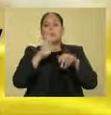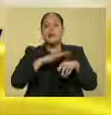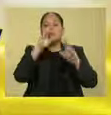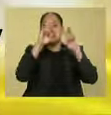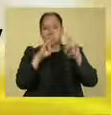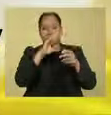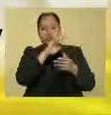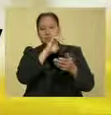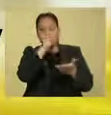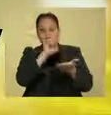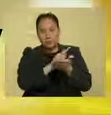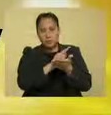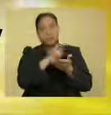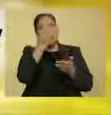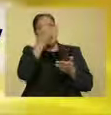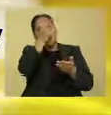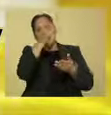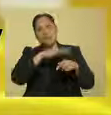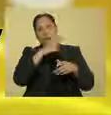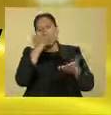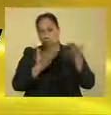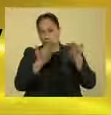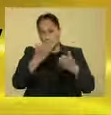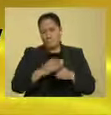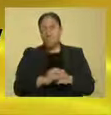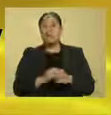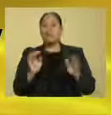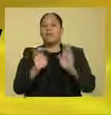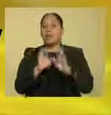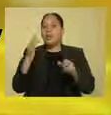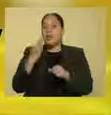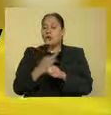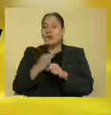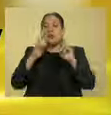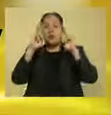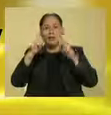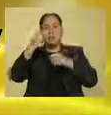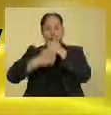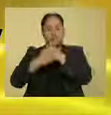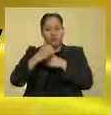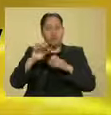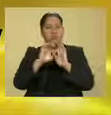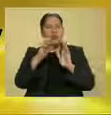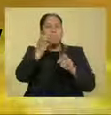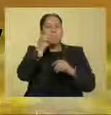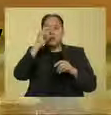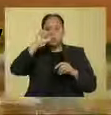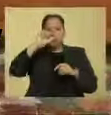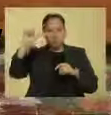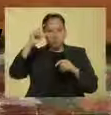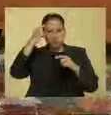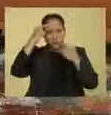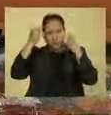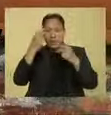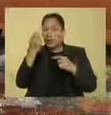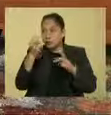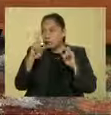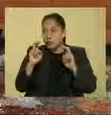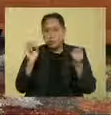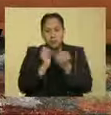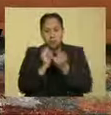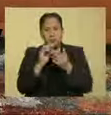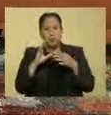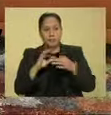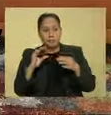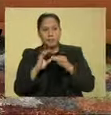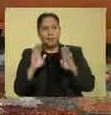mucho más equilibradas. Y doctor, ahorita en ámbitos de competencia a nivel profesional, creo que también es un tema, ¿no? Sí. el